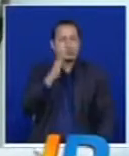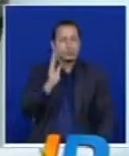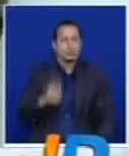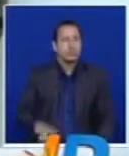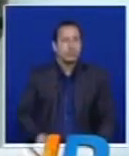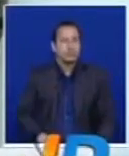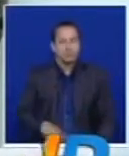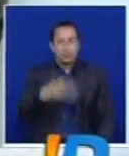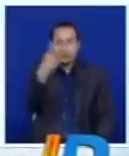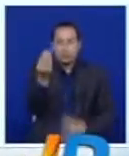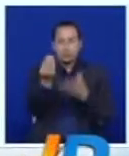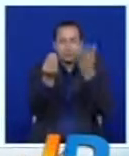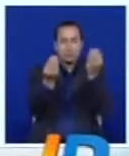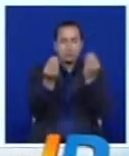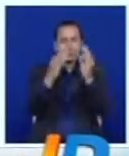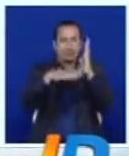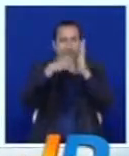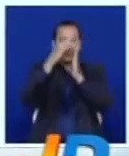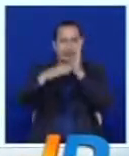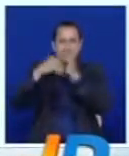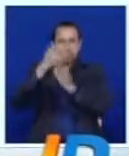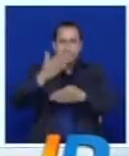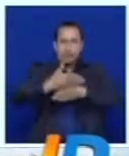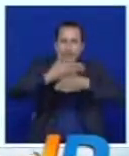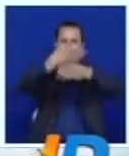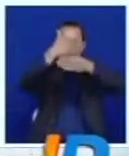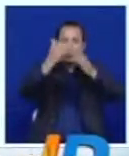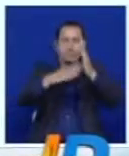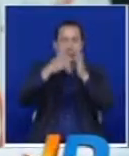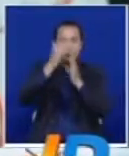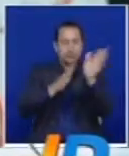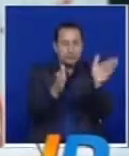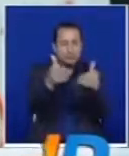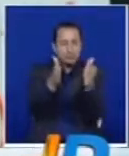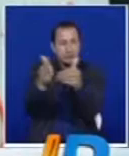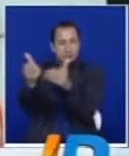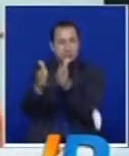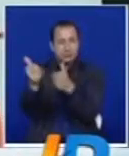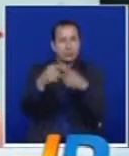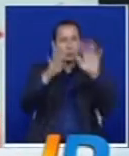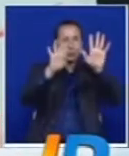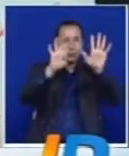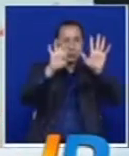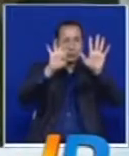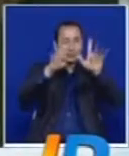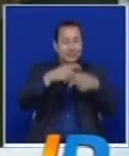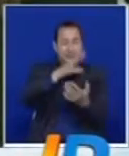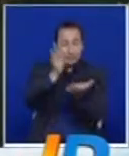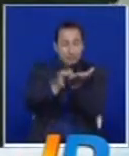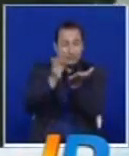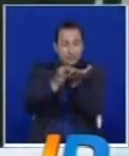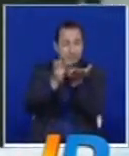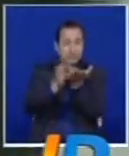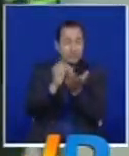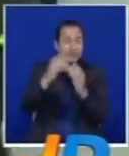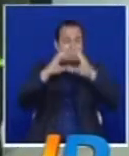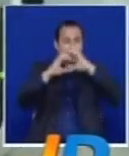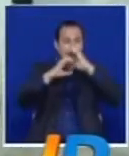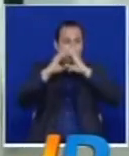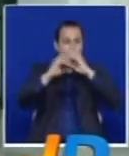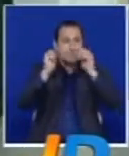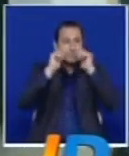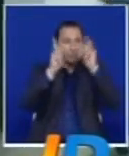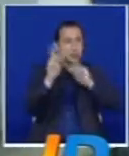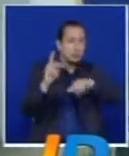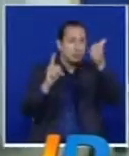cuadrillas de policías, pintores, retocaron las paredes de nueve manzanas del centro histórico y dejaron a la capital caucana lista para recibir a los turistas